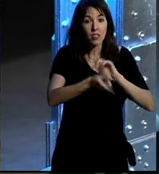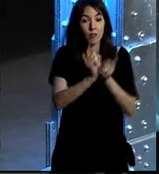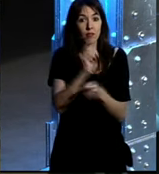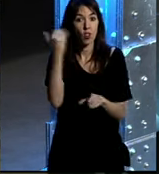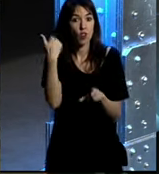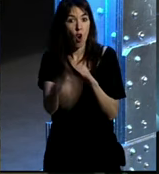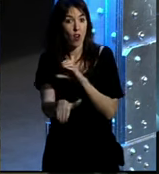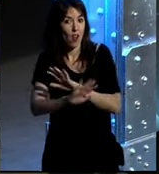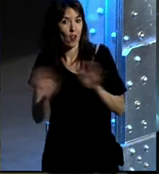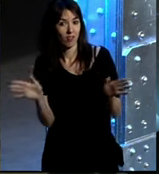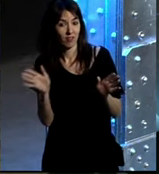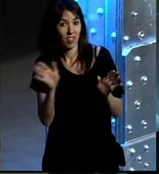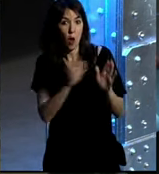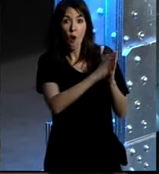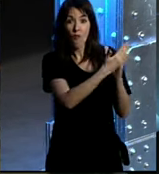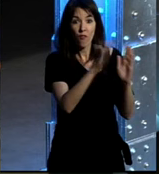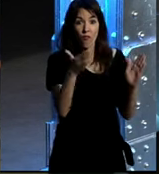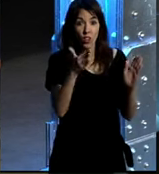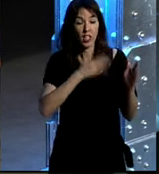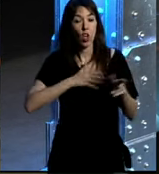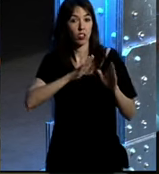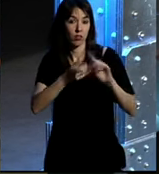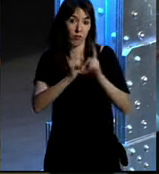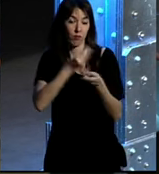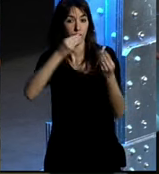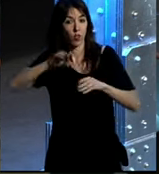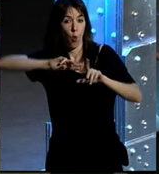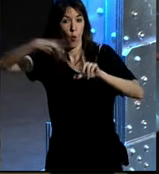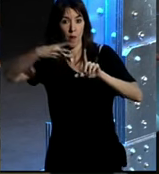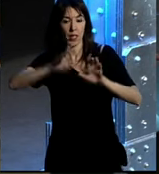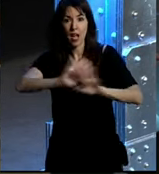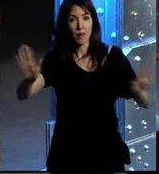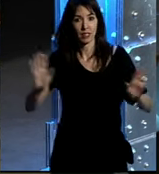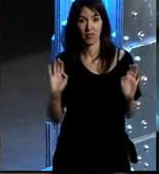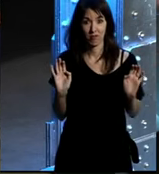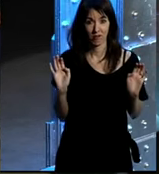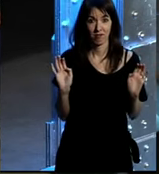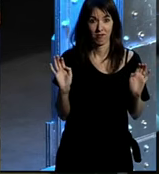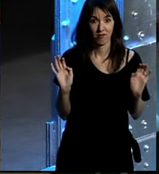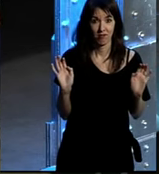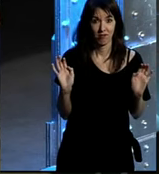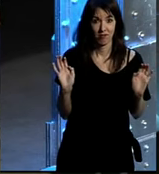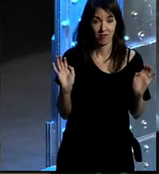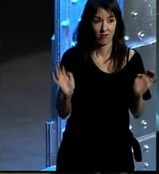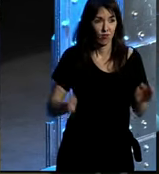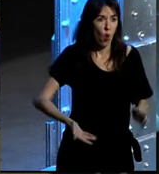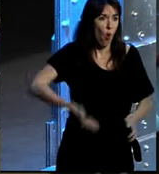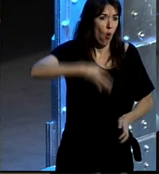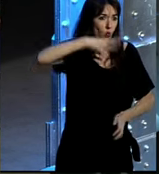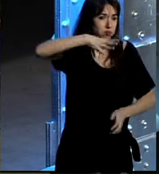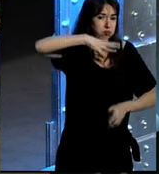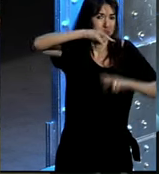electrónico y los folletos por las páginas web ahí se quedó la gran revolución